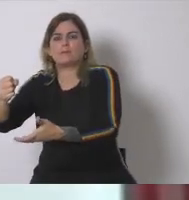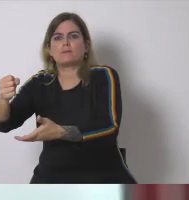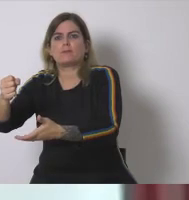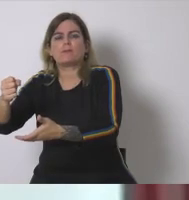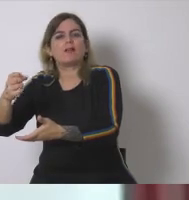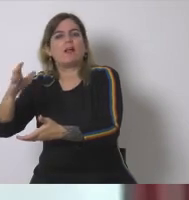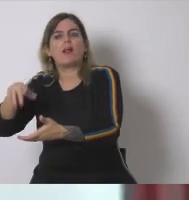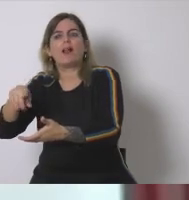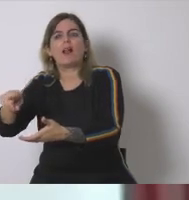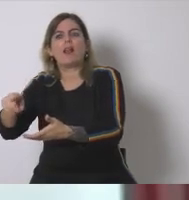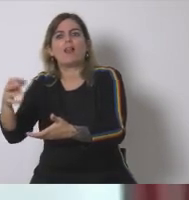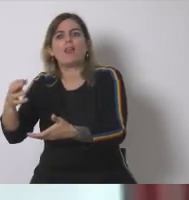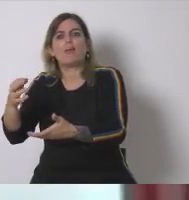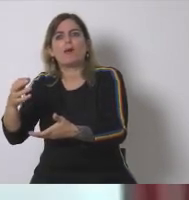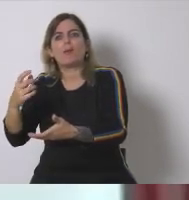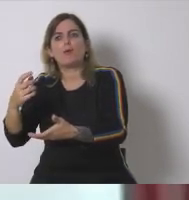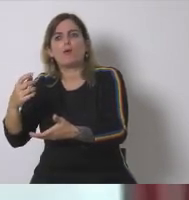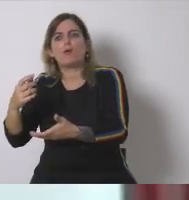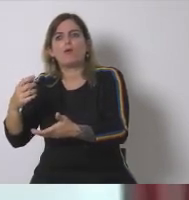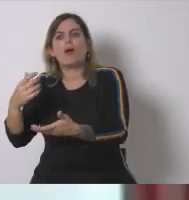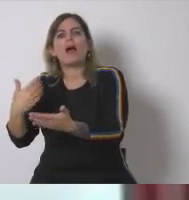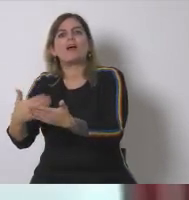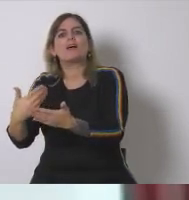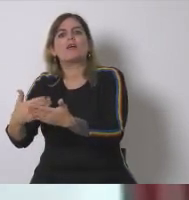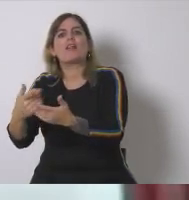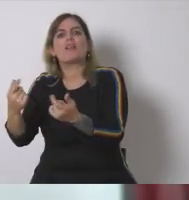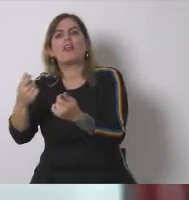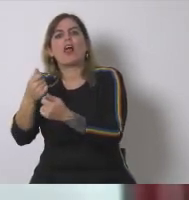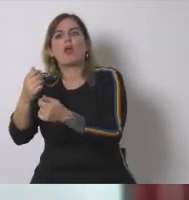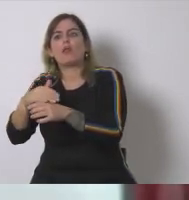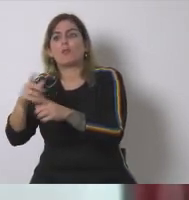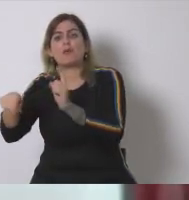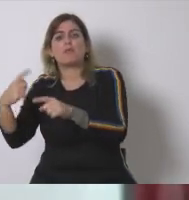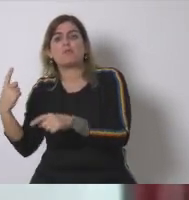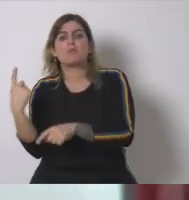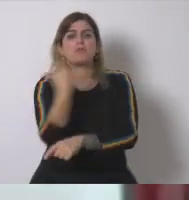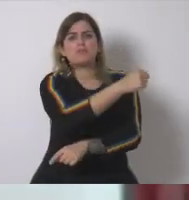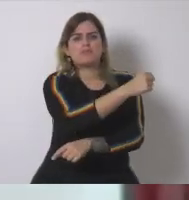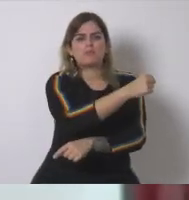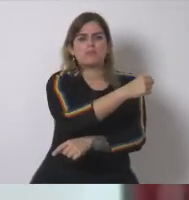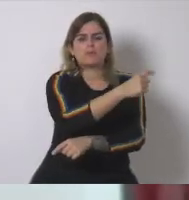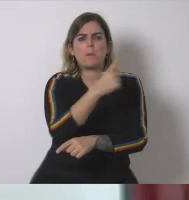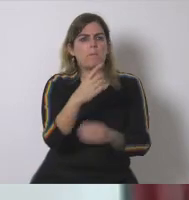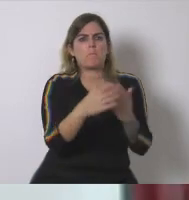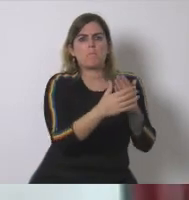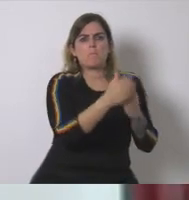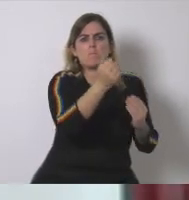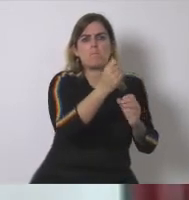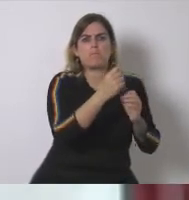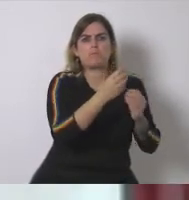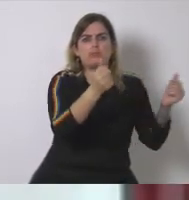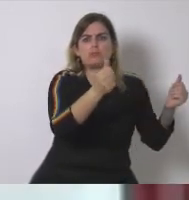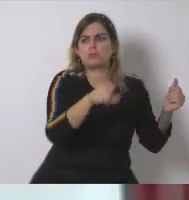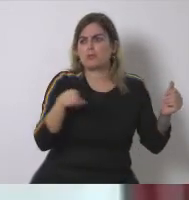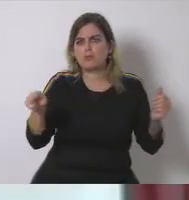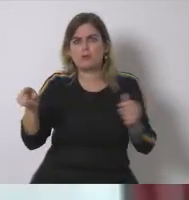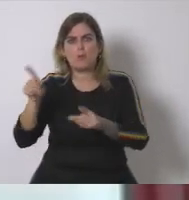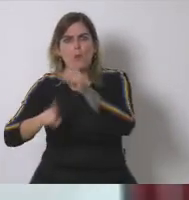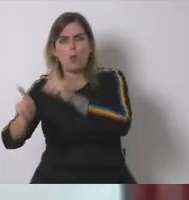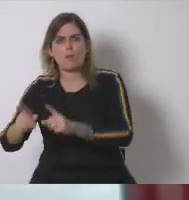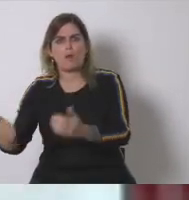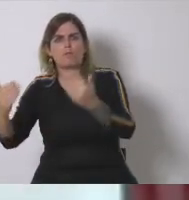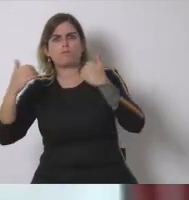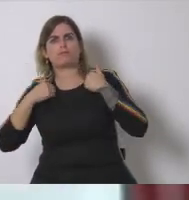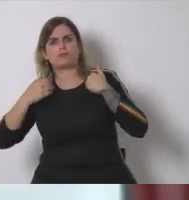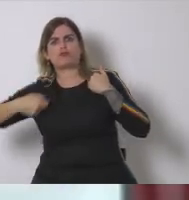vendrá del otro lugar y vendrá aquí y luego se marchará y eso es lo que ocurre y